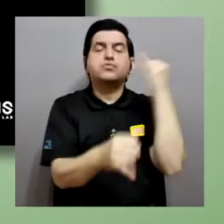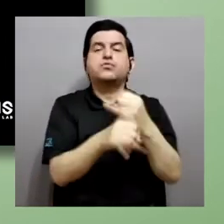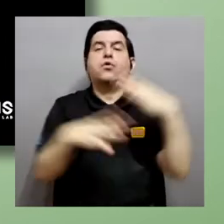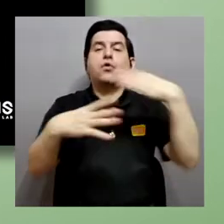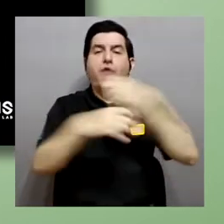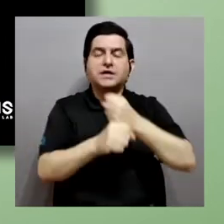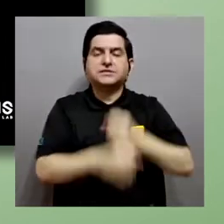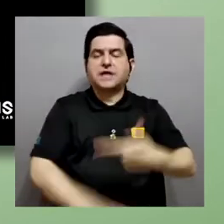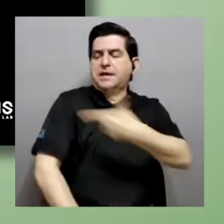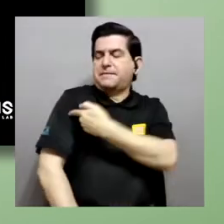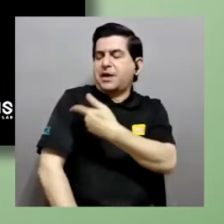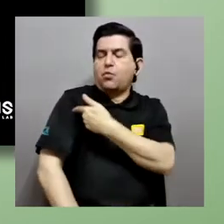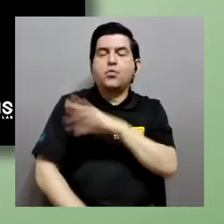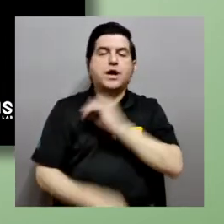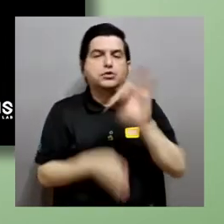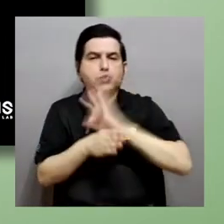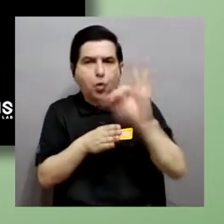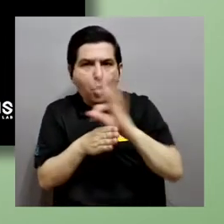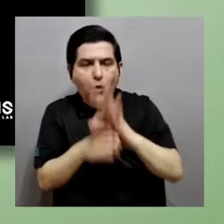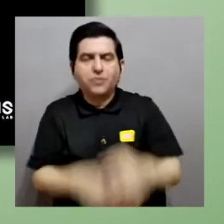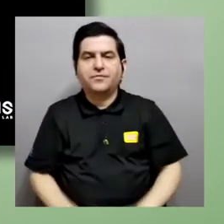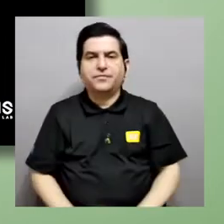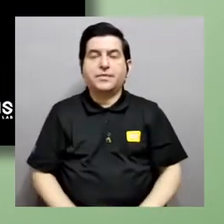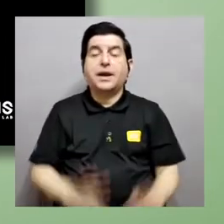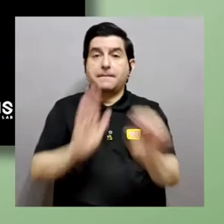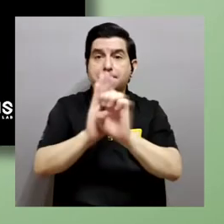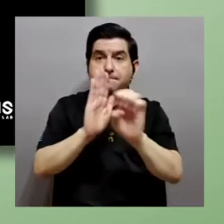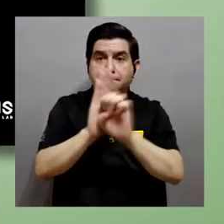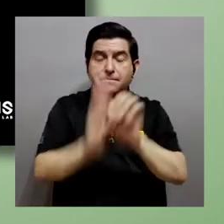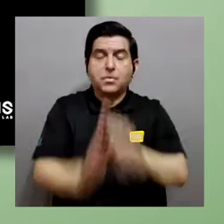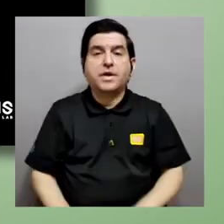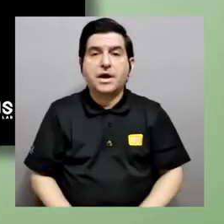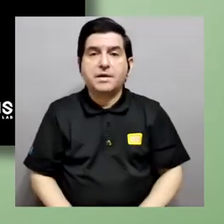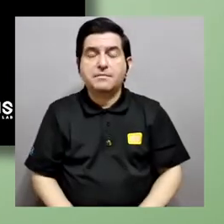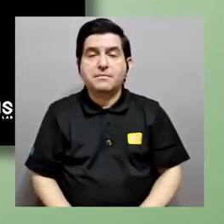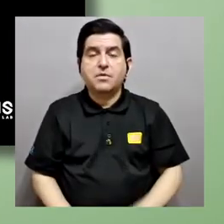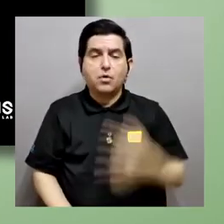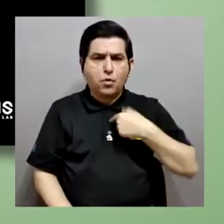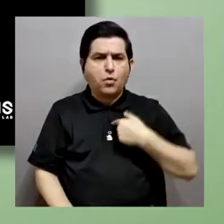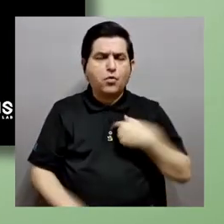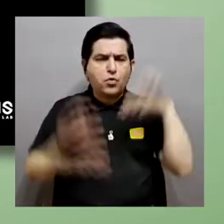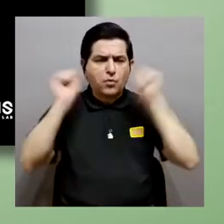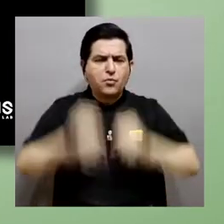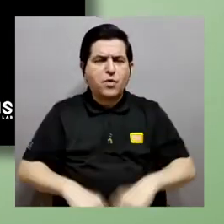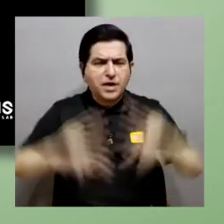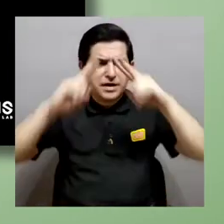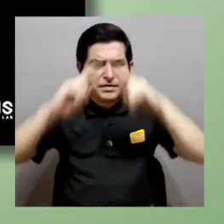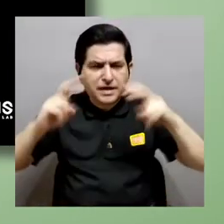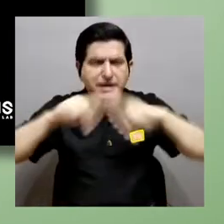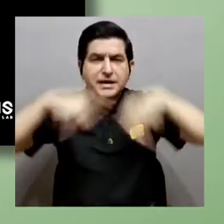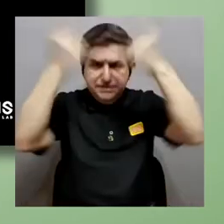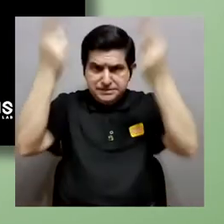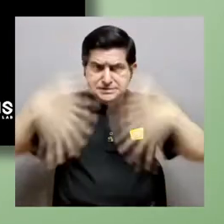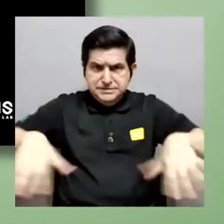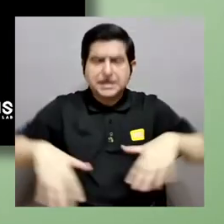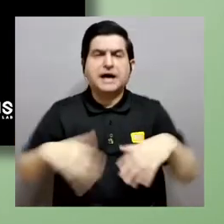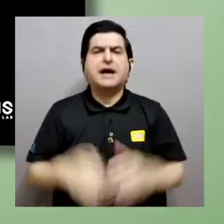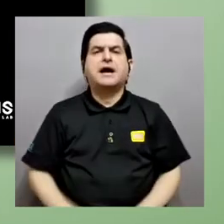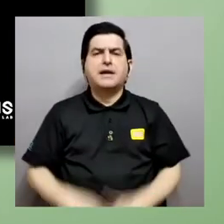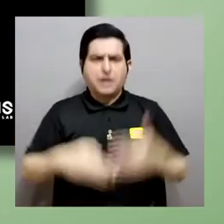tratamientos, ¿verdad? Hay unas páginas, por ejemplo, BioRender, que le permite a uno dar seguimiento de cuáles vacunas hay. Ahora ya vamos por más de